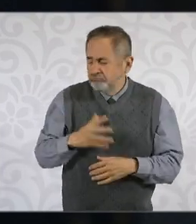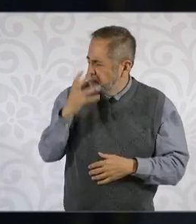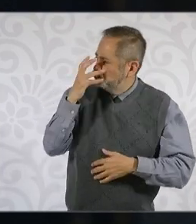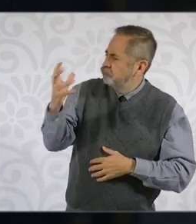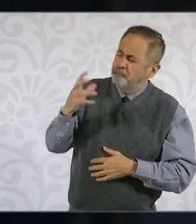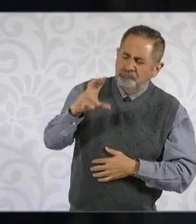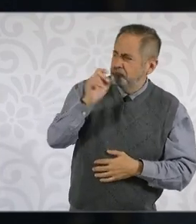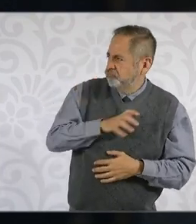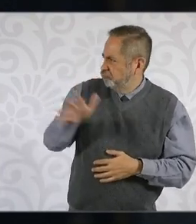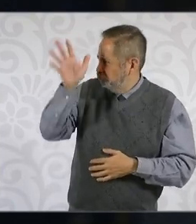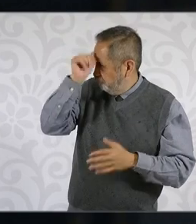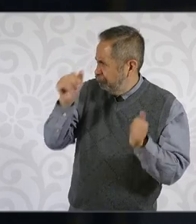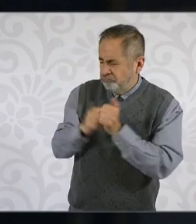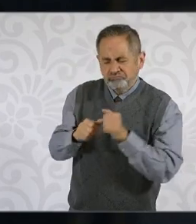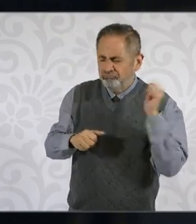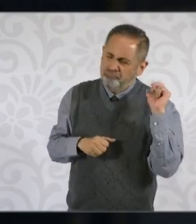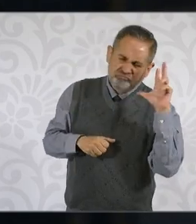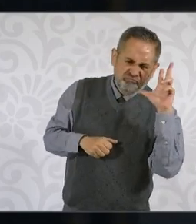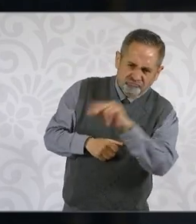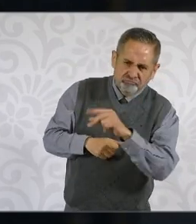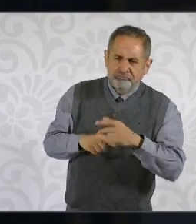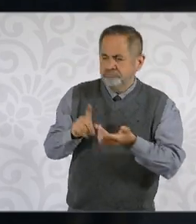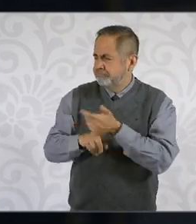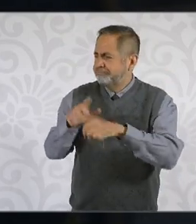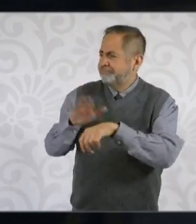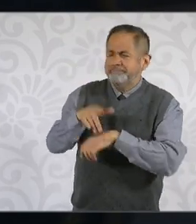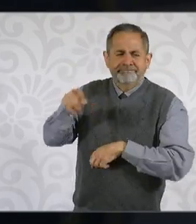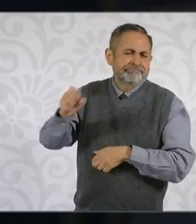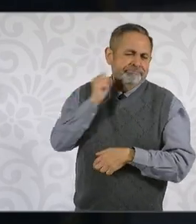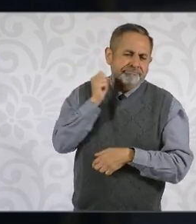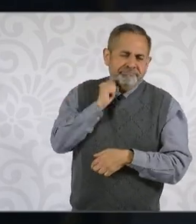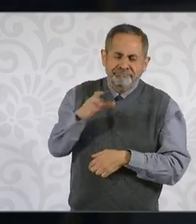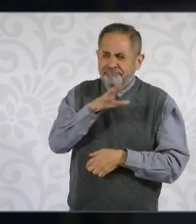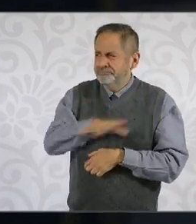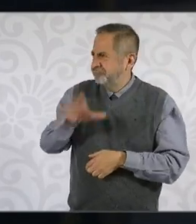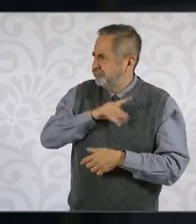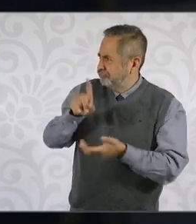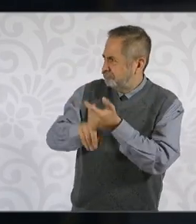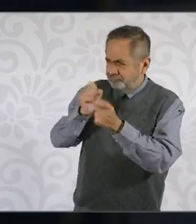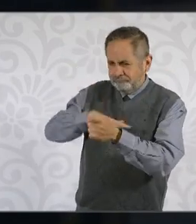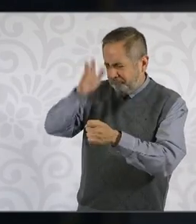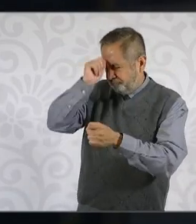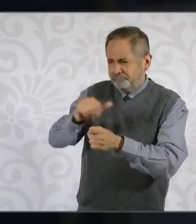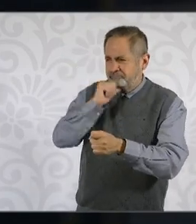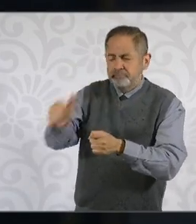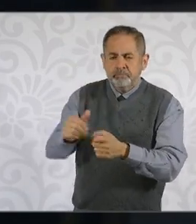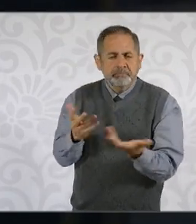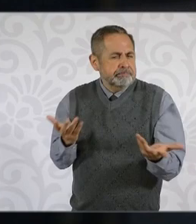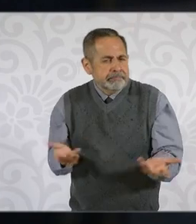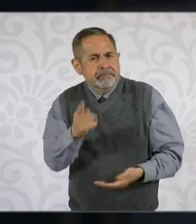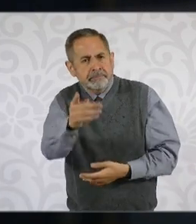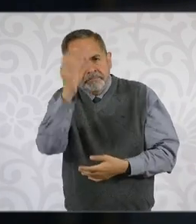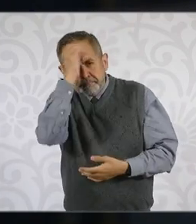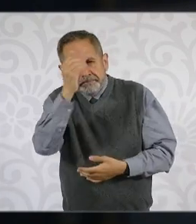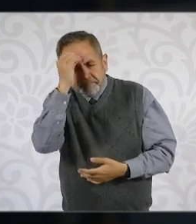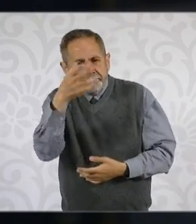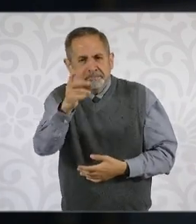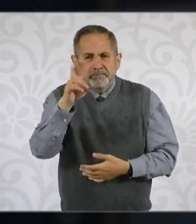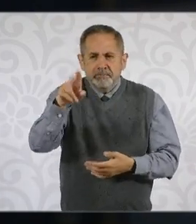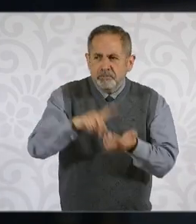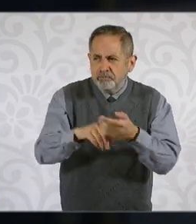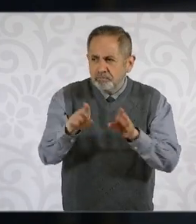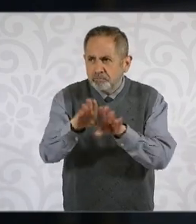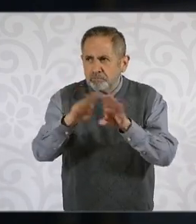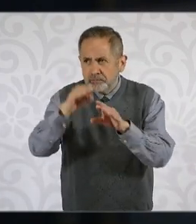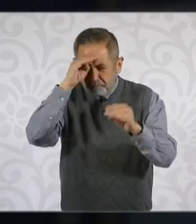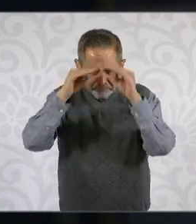protesta, así dice, en contra de los actos realizados en el Senado durante este fin de semana. Saber su opinión, doctora. Y en otro tema